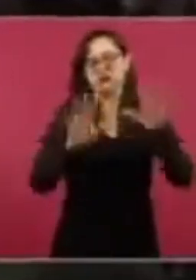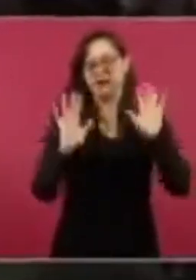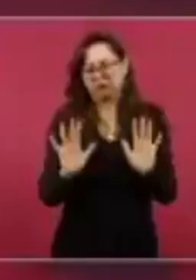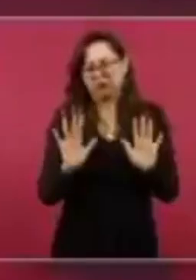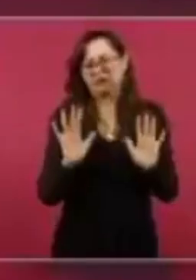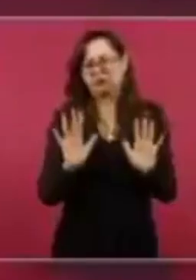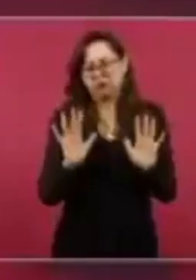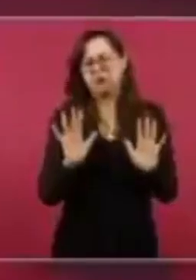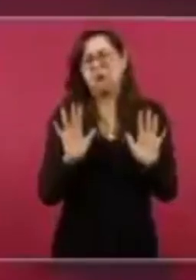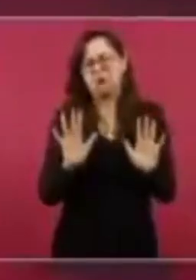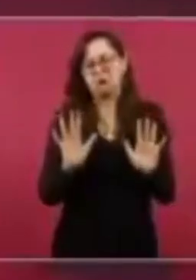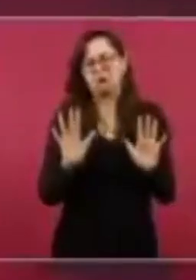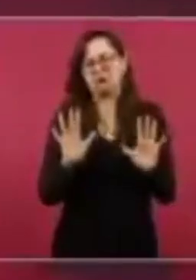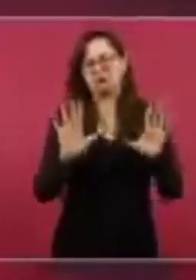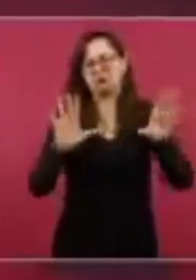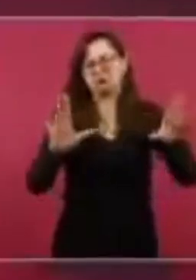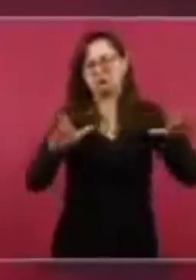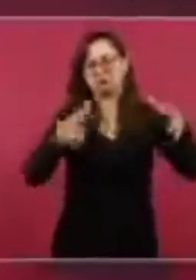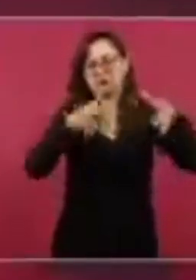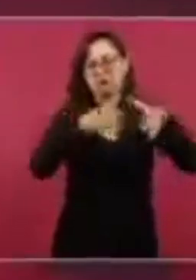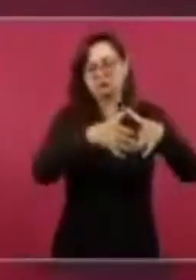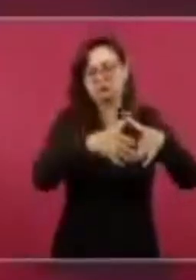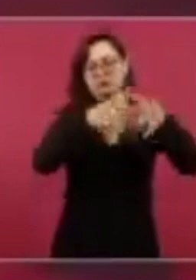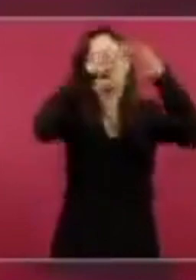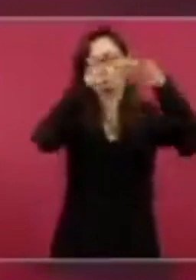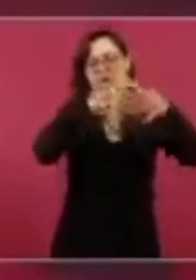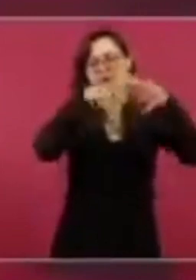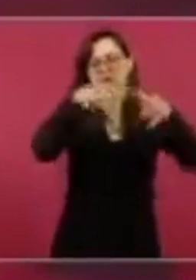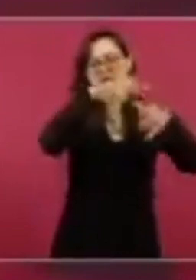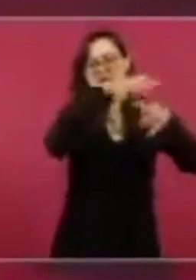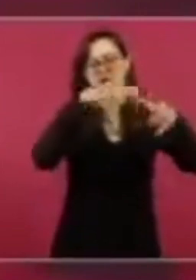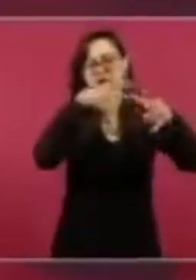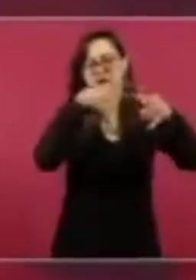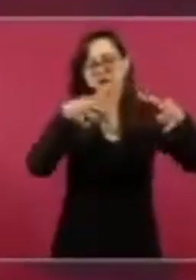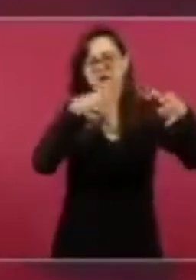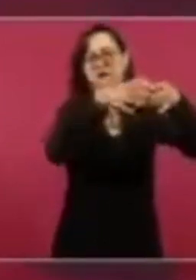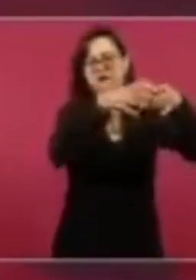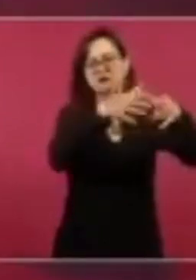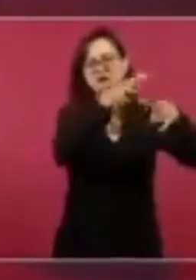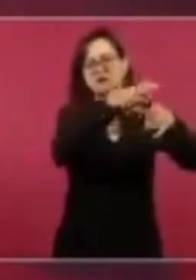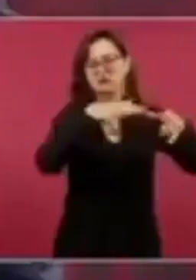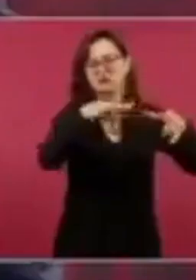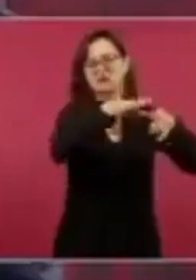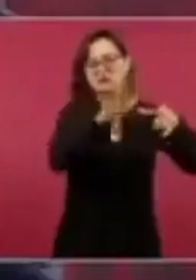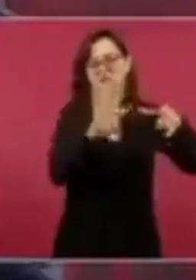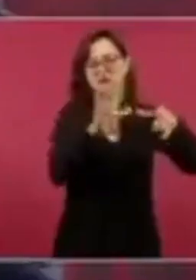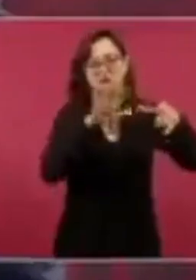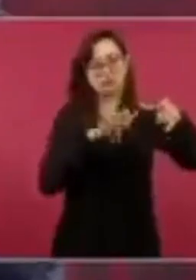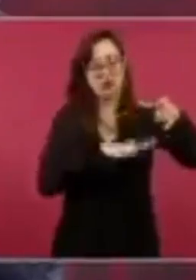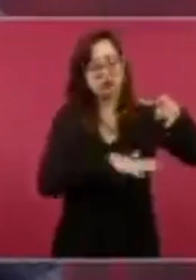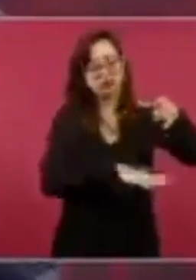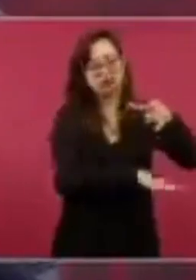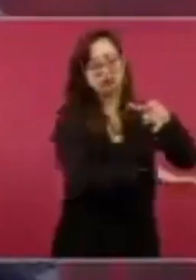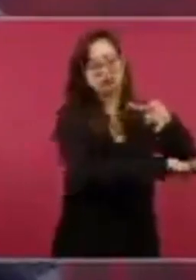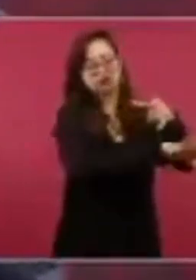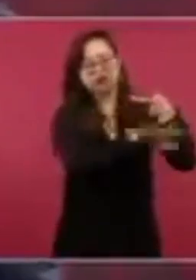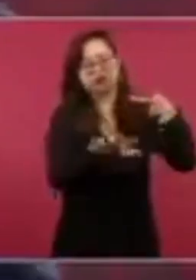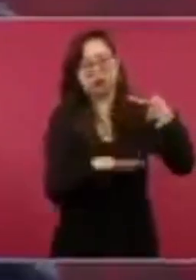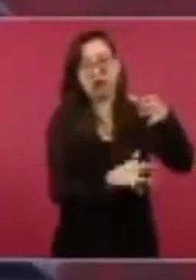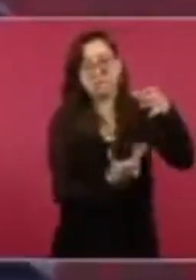de arriba, la élite de ese potencial.